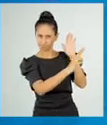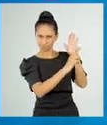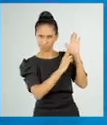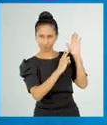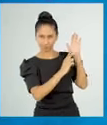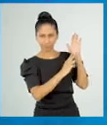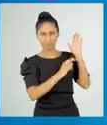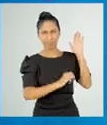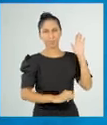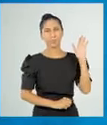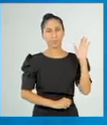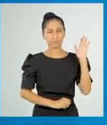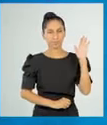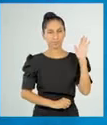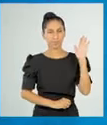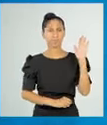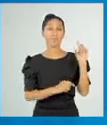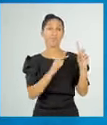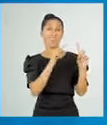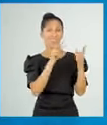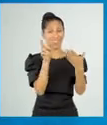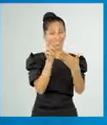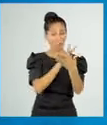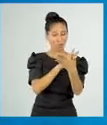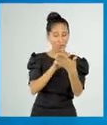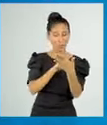explicarlo al revés.